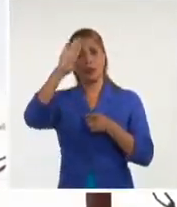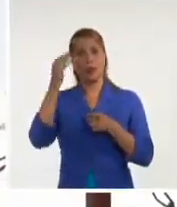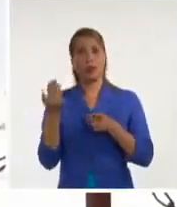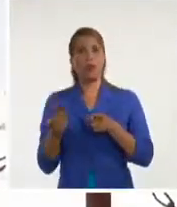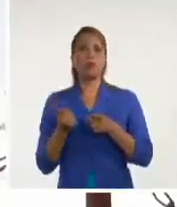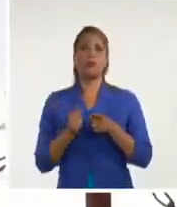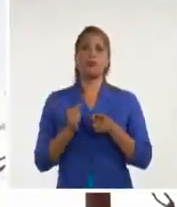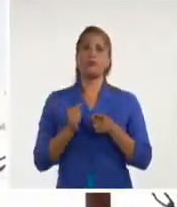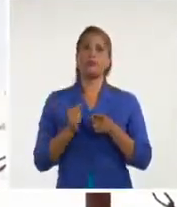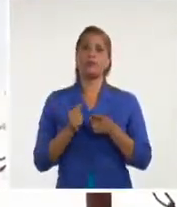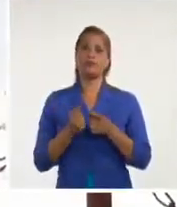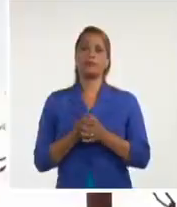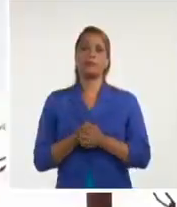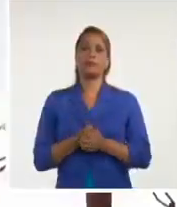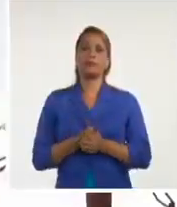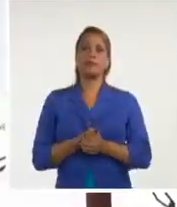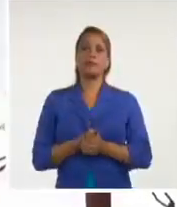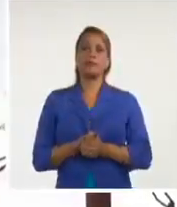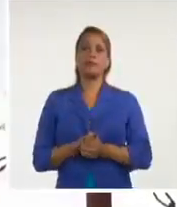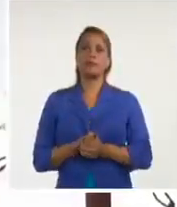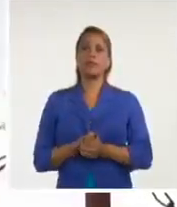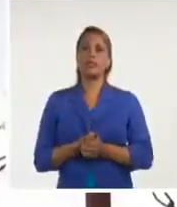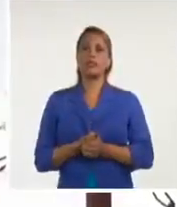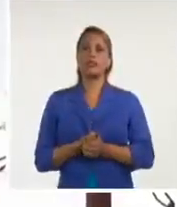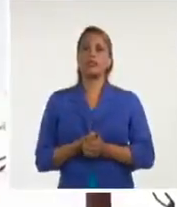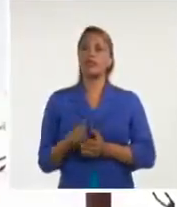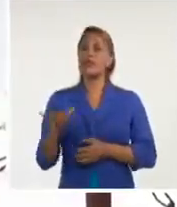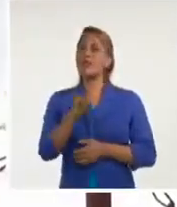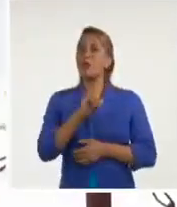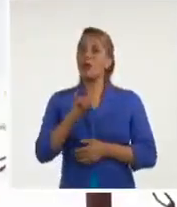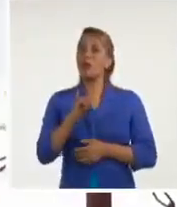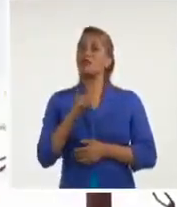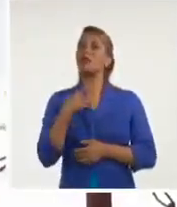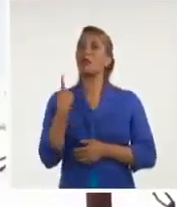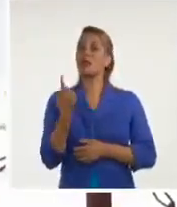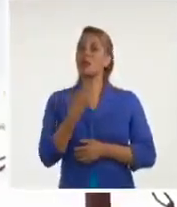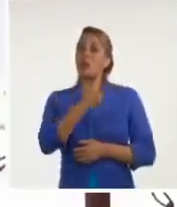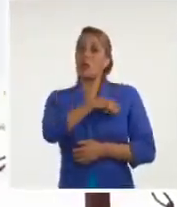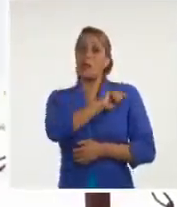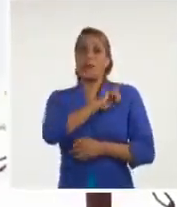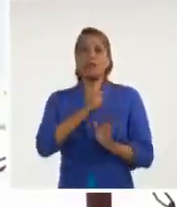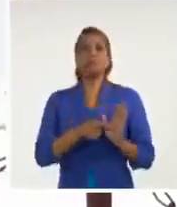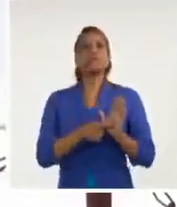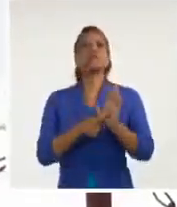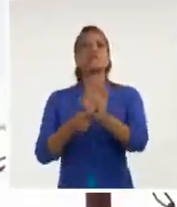igual que la muestra que ha dado todo nuestro pueblo